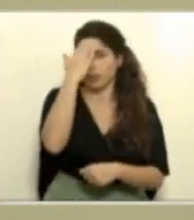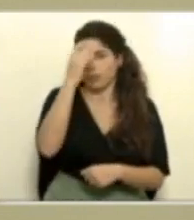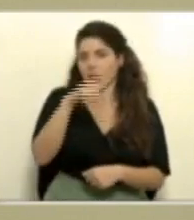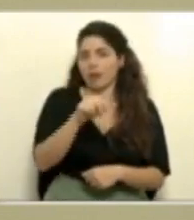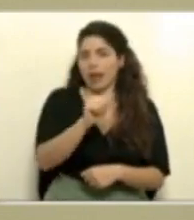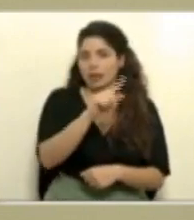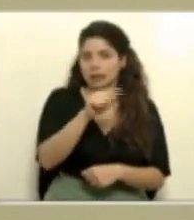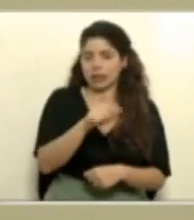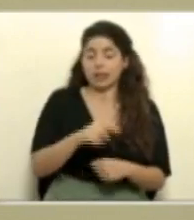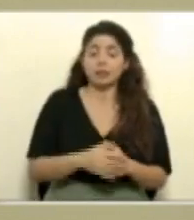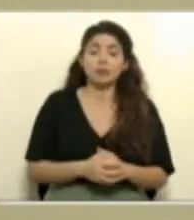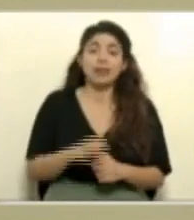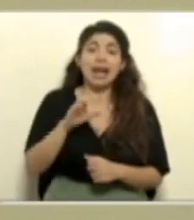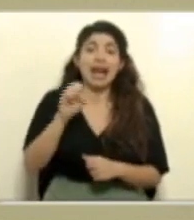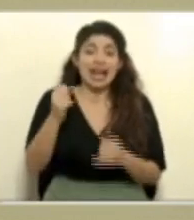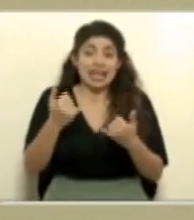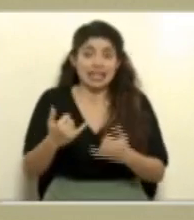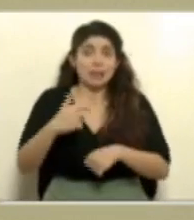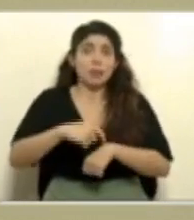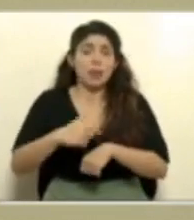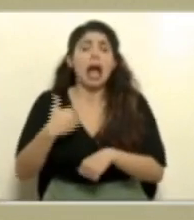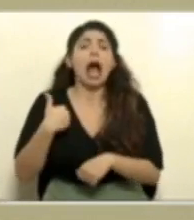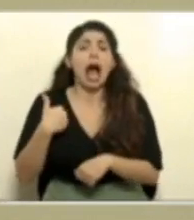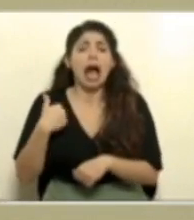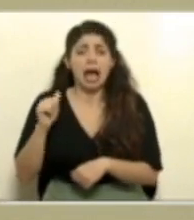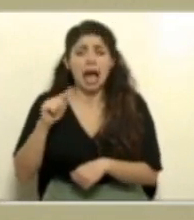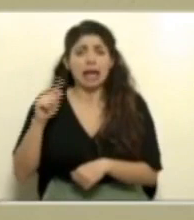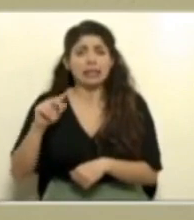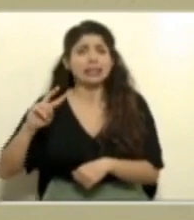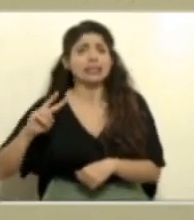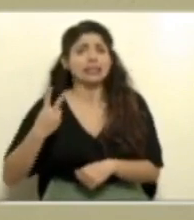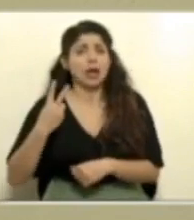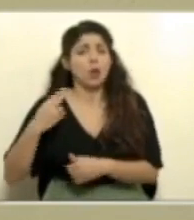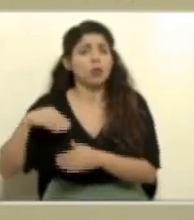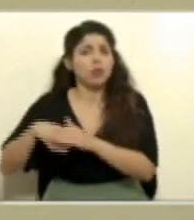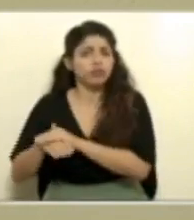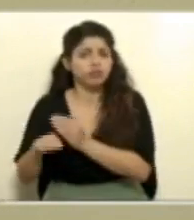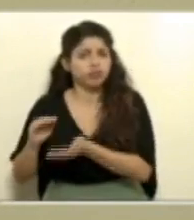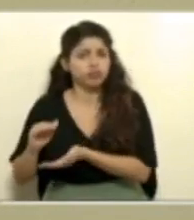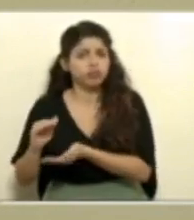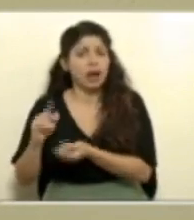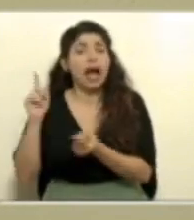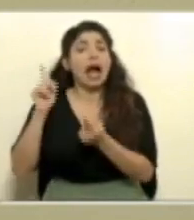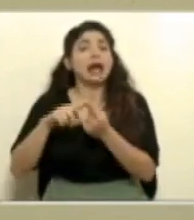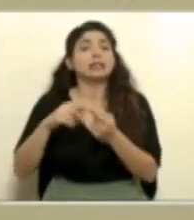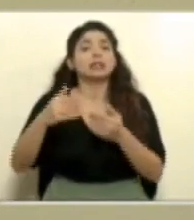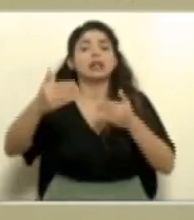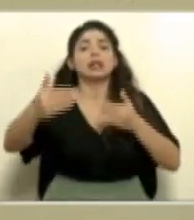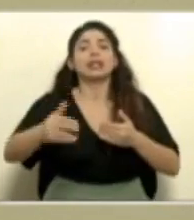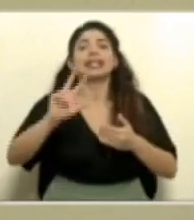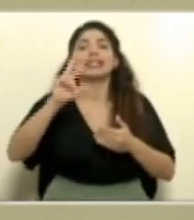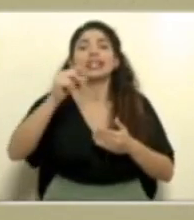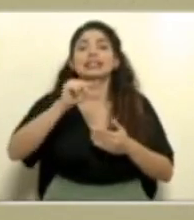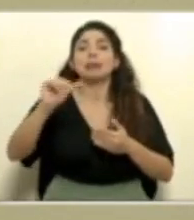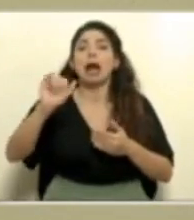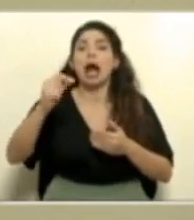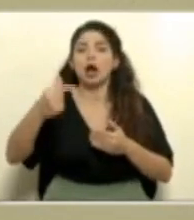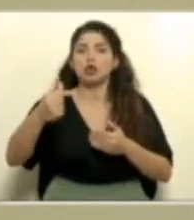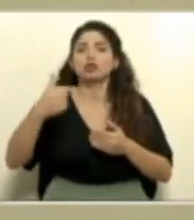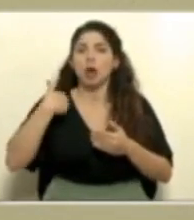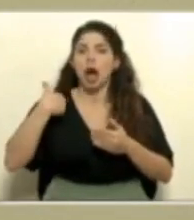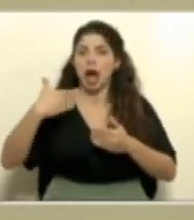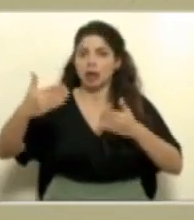La caja en este momento tiene segunda dosis de AstraZeneca disponibles hasta la tercera semana de agosto para completar